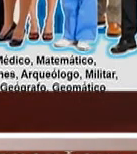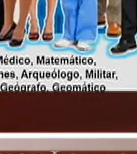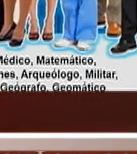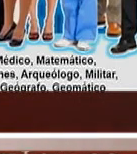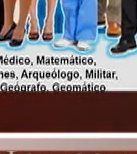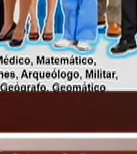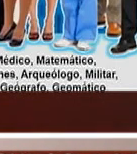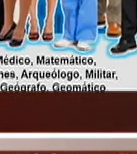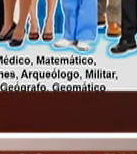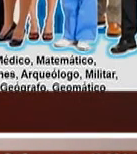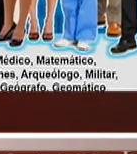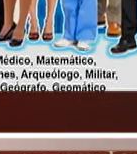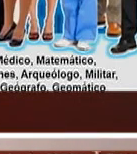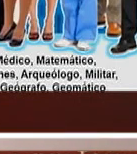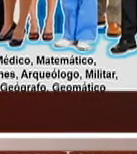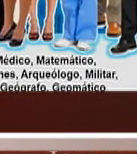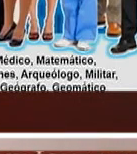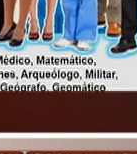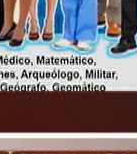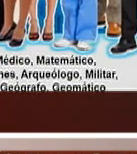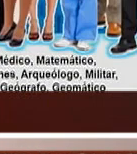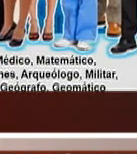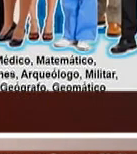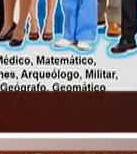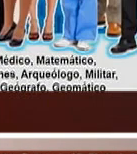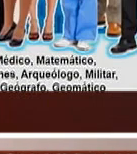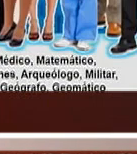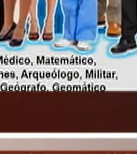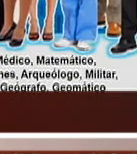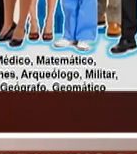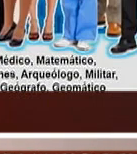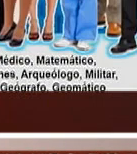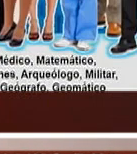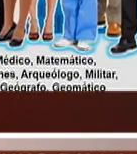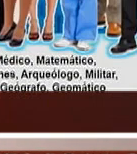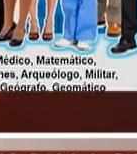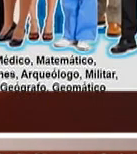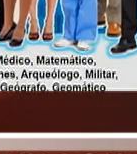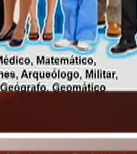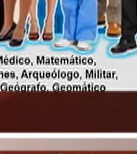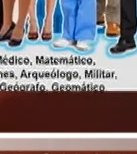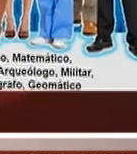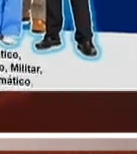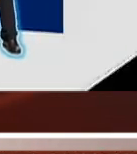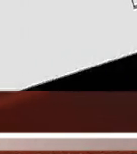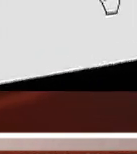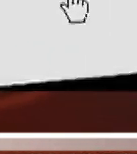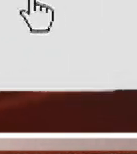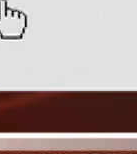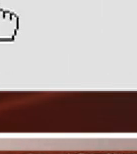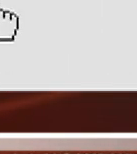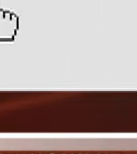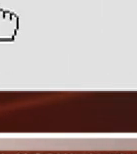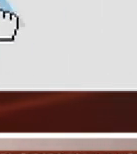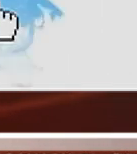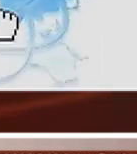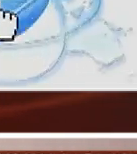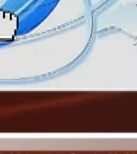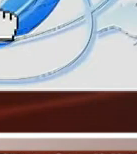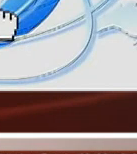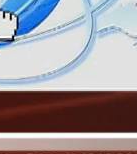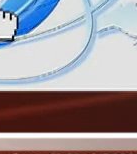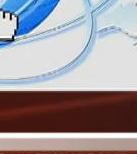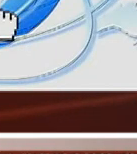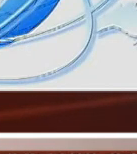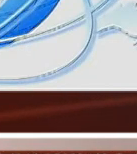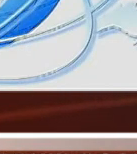que posteriormente esperamos se interesen por otros temas más especializados como son análisis espacial